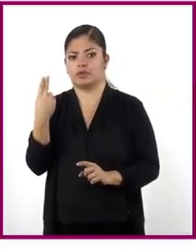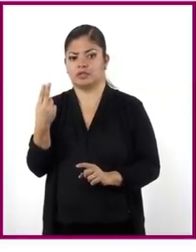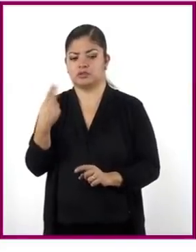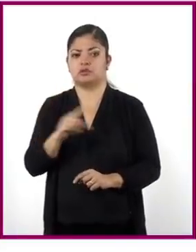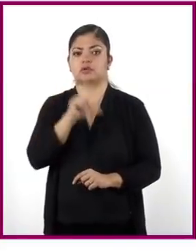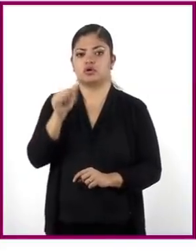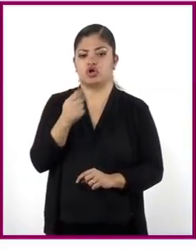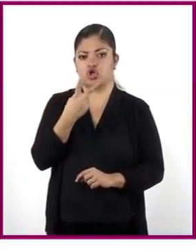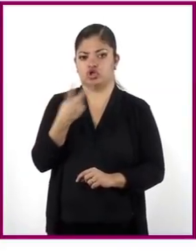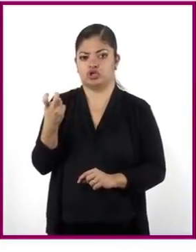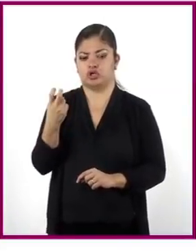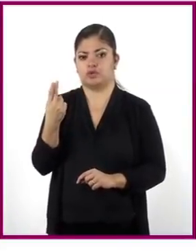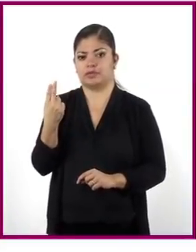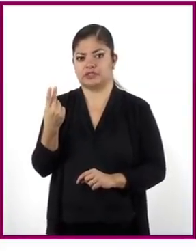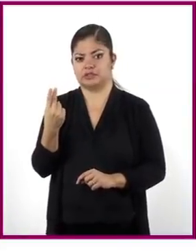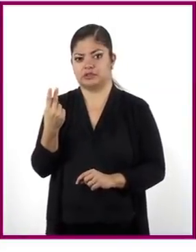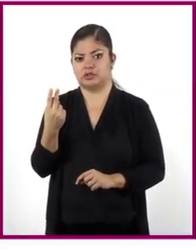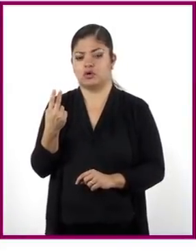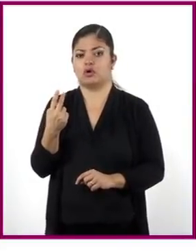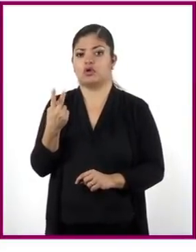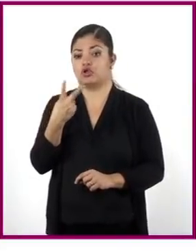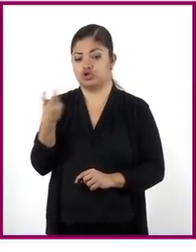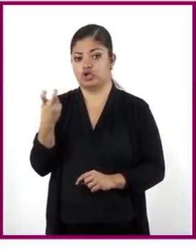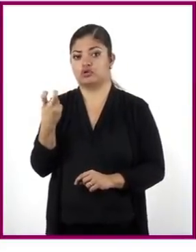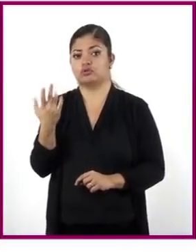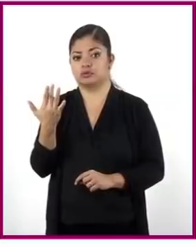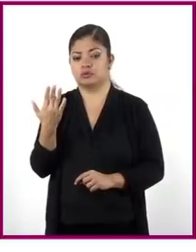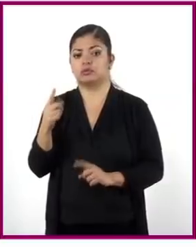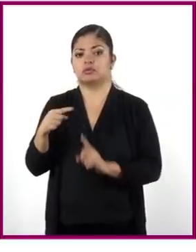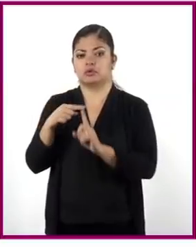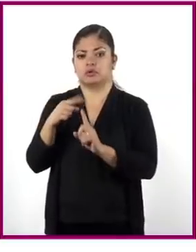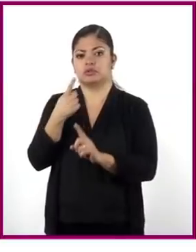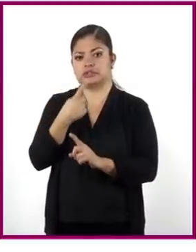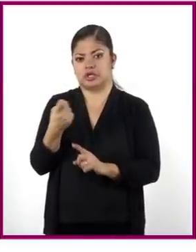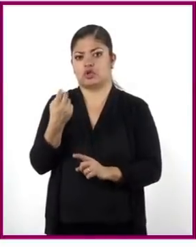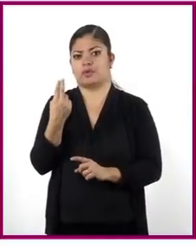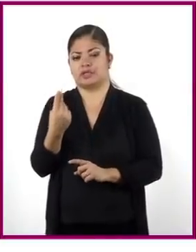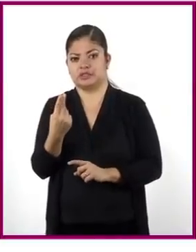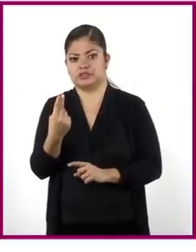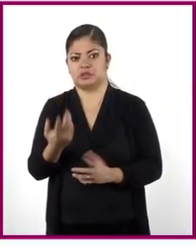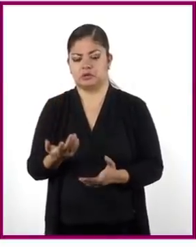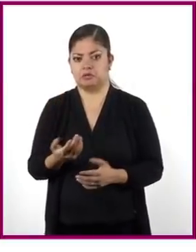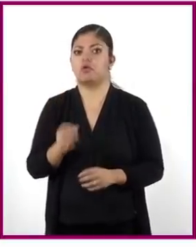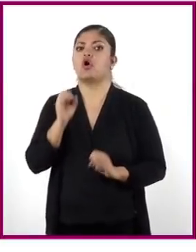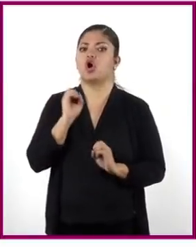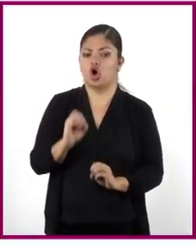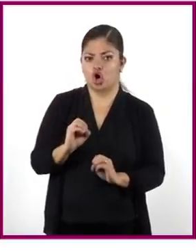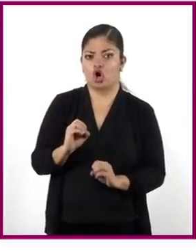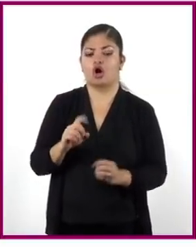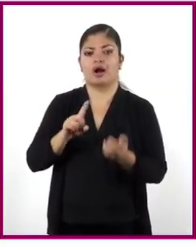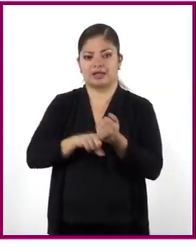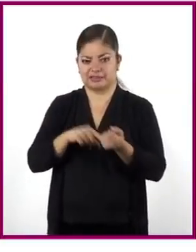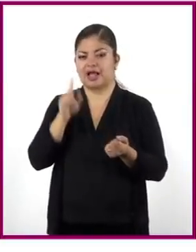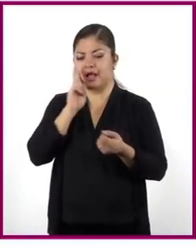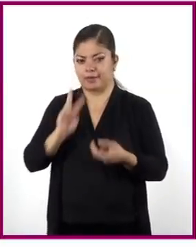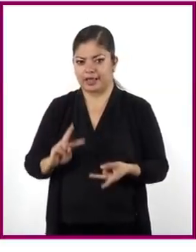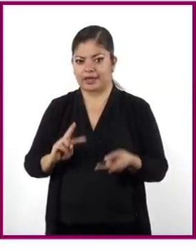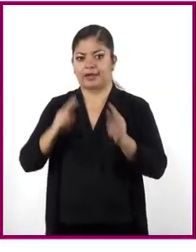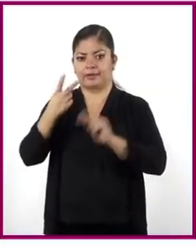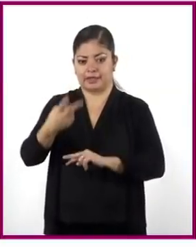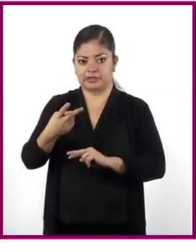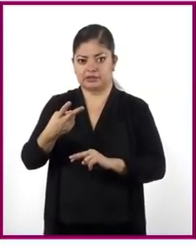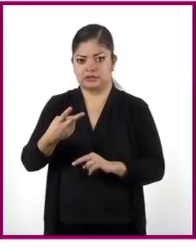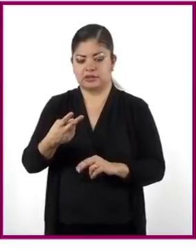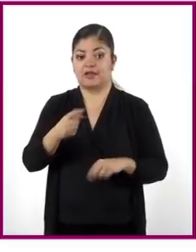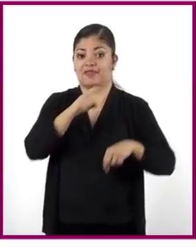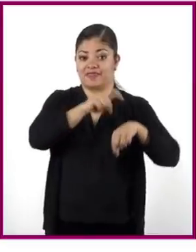y 250 dividido entre 2 es también 125. O si lo prefieres hacer al revés, de tiempo